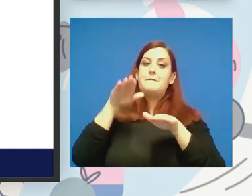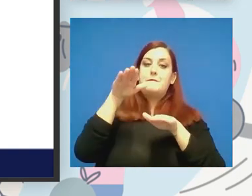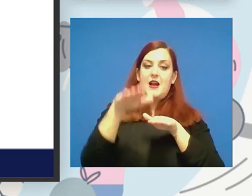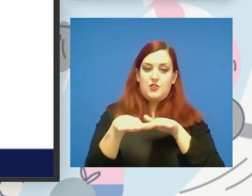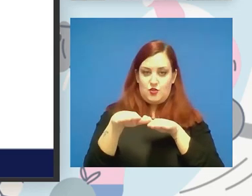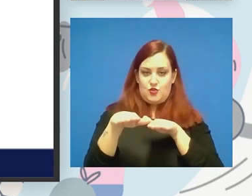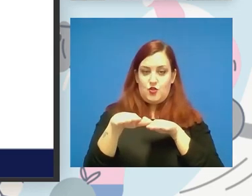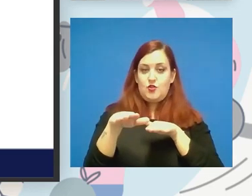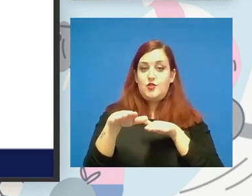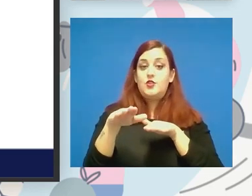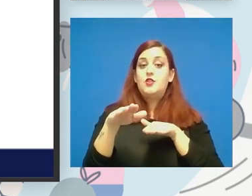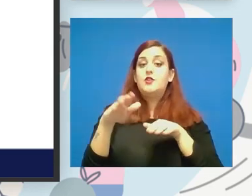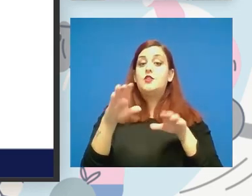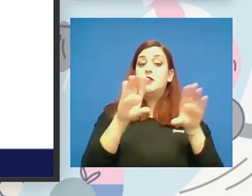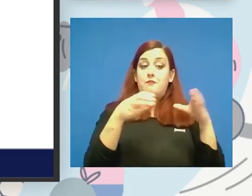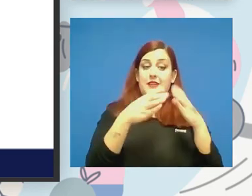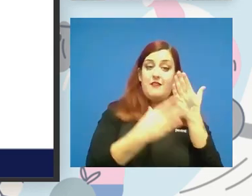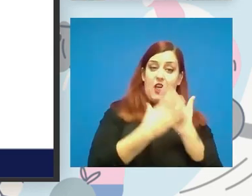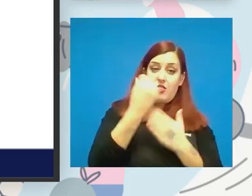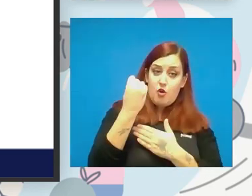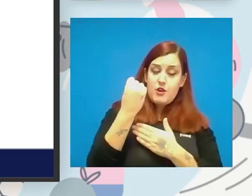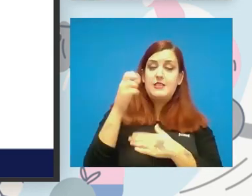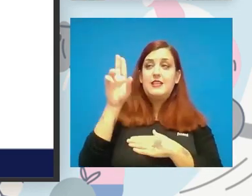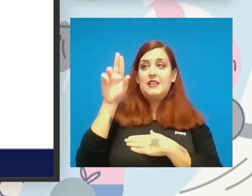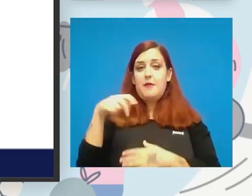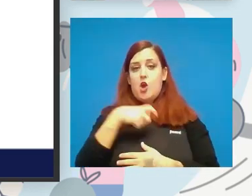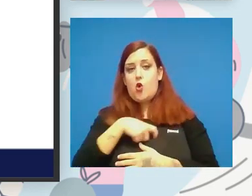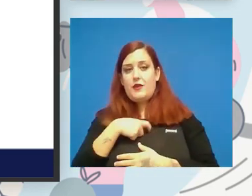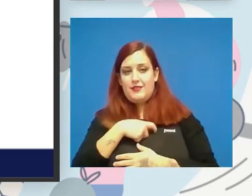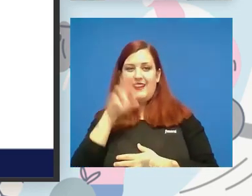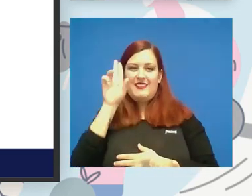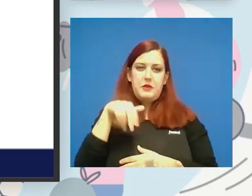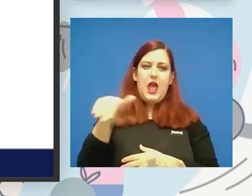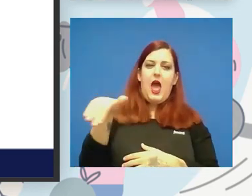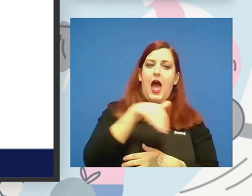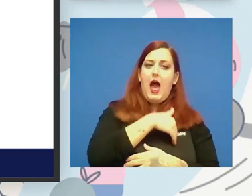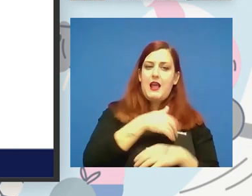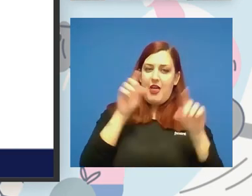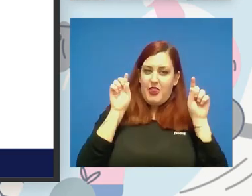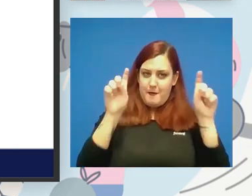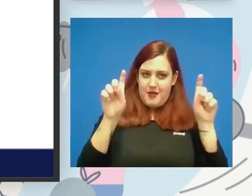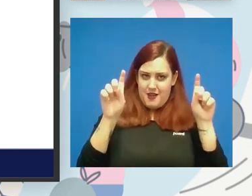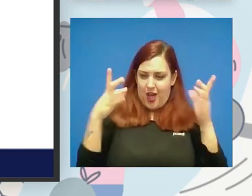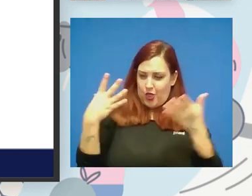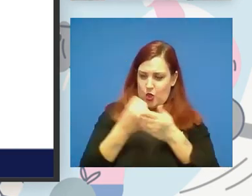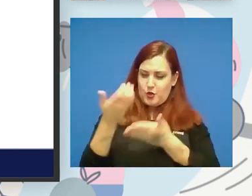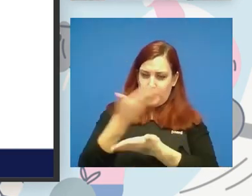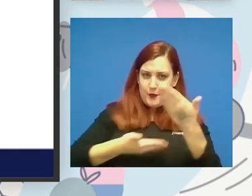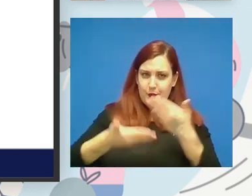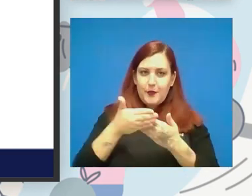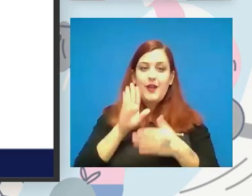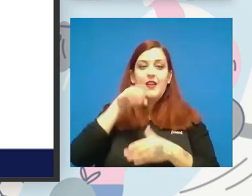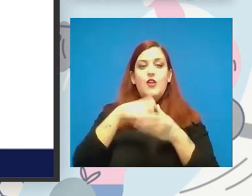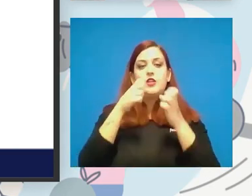la parte de federaciones comité paralímpico y la parte académica ya dentro de la estructura del consejo superior de